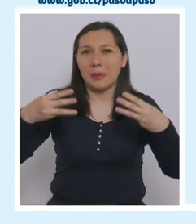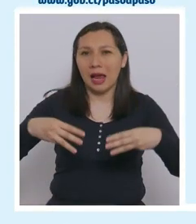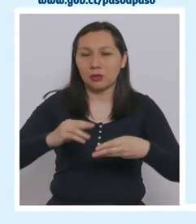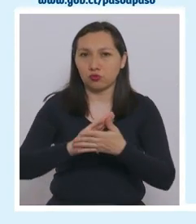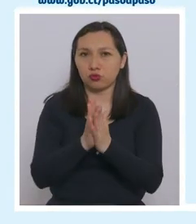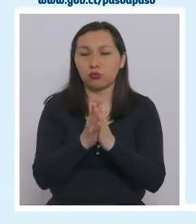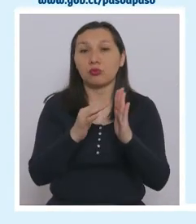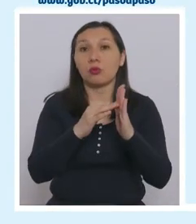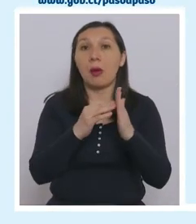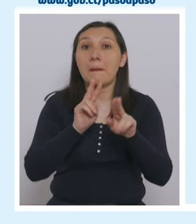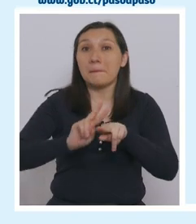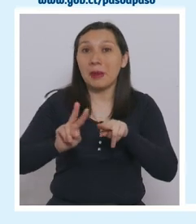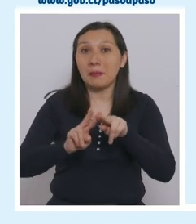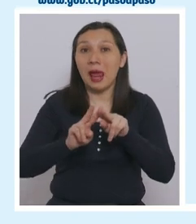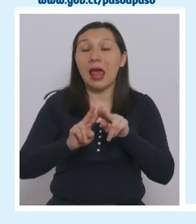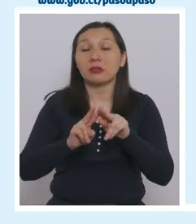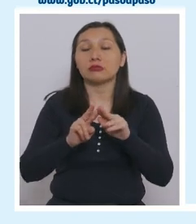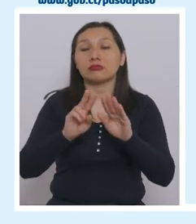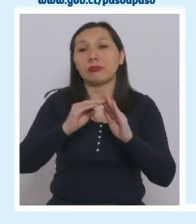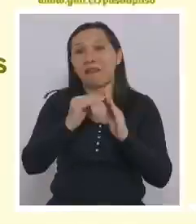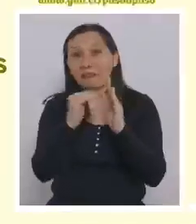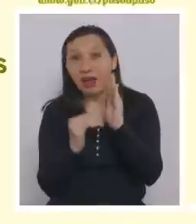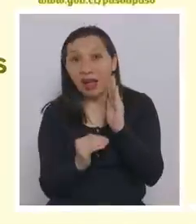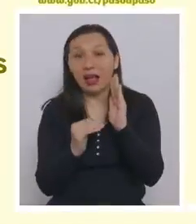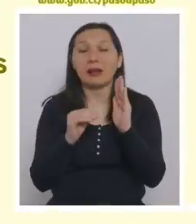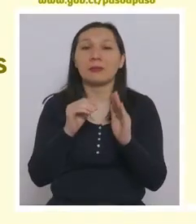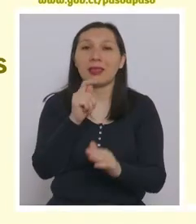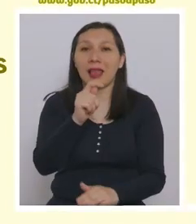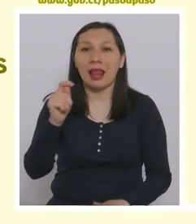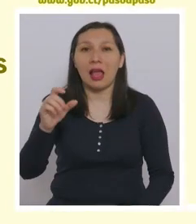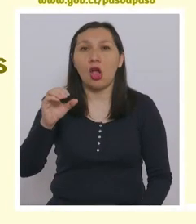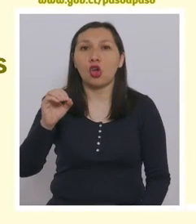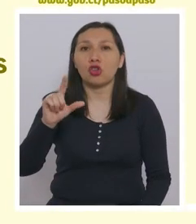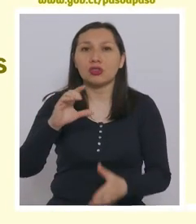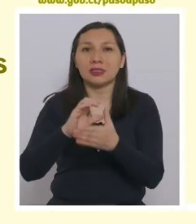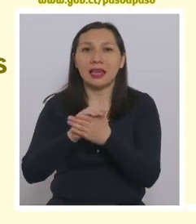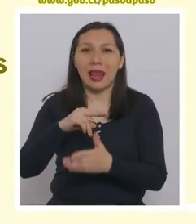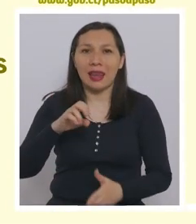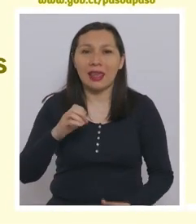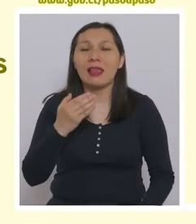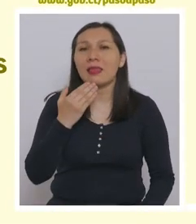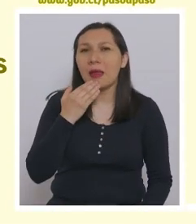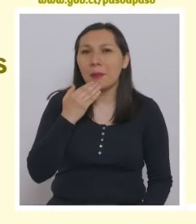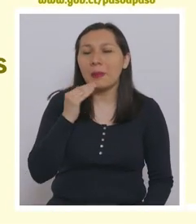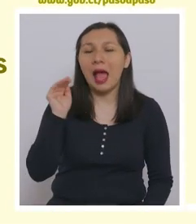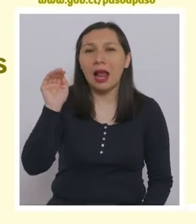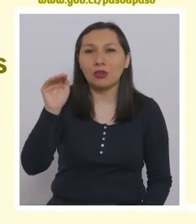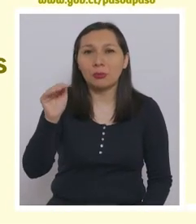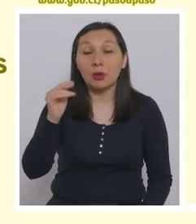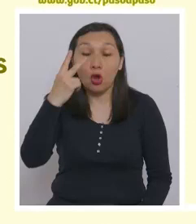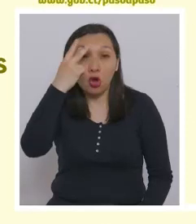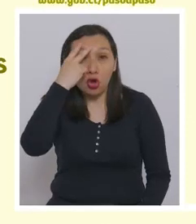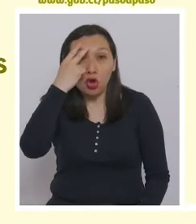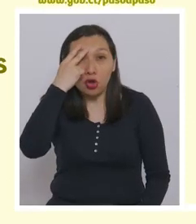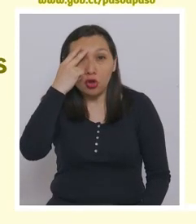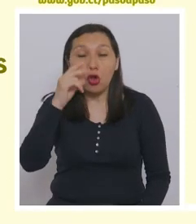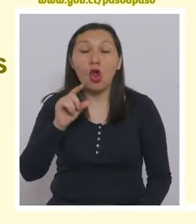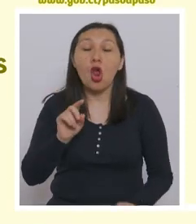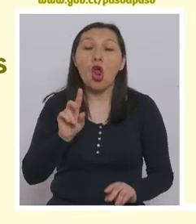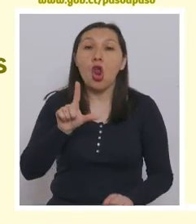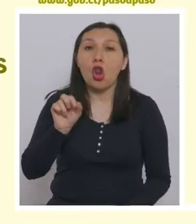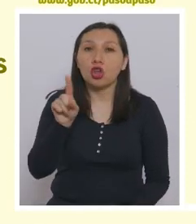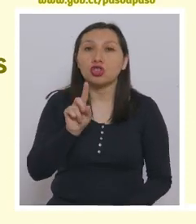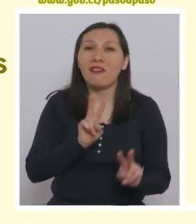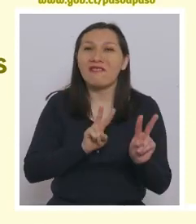Retroceden a preparación la región de Tarabacá, Colchane y Alto Hospicio. En la región de Coquimbo, Los Vilos.